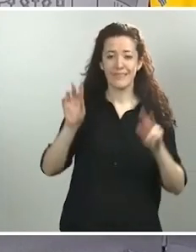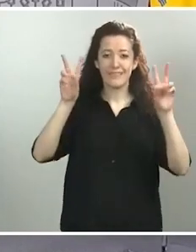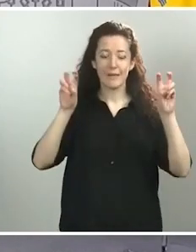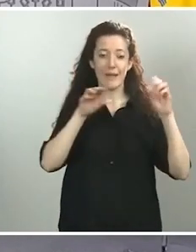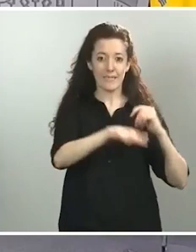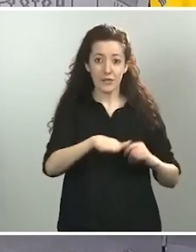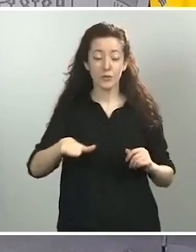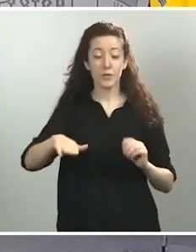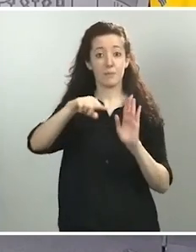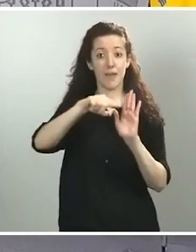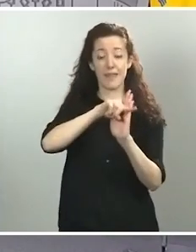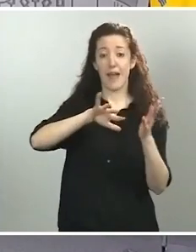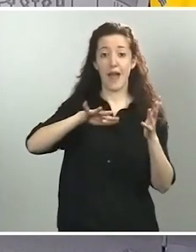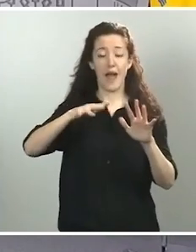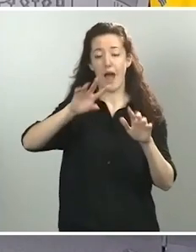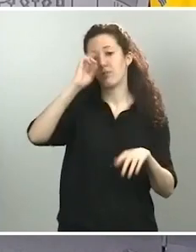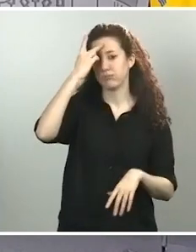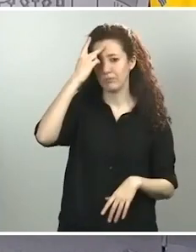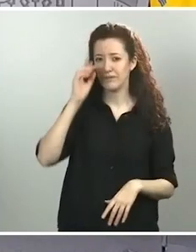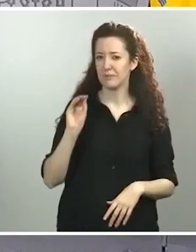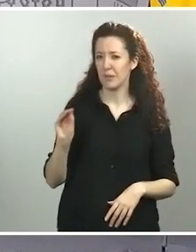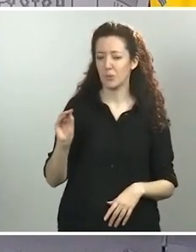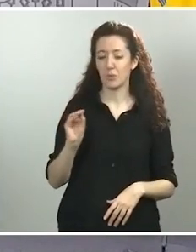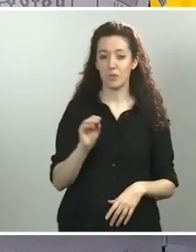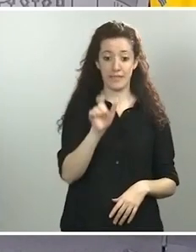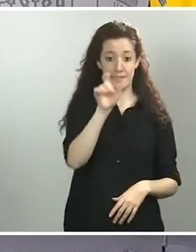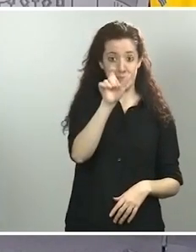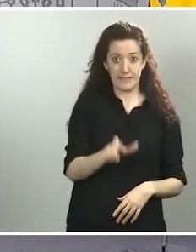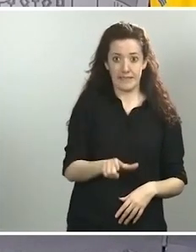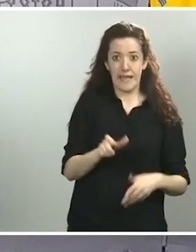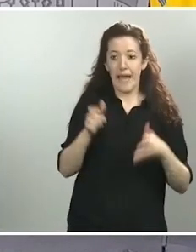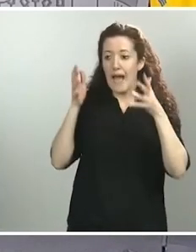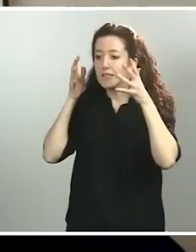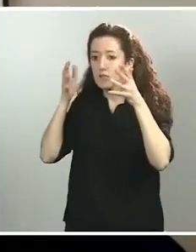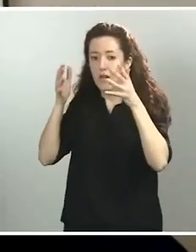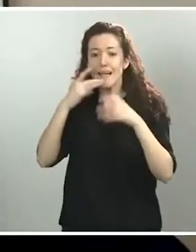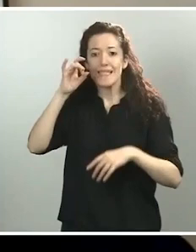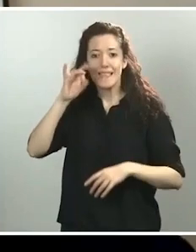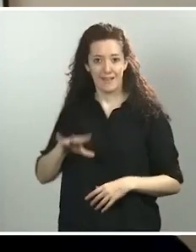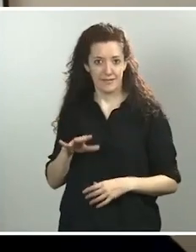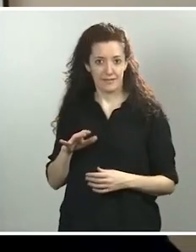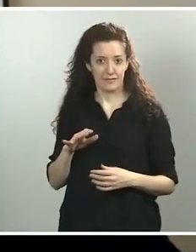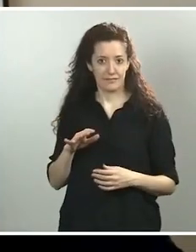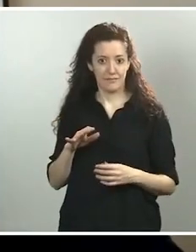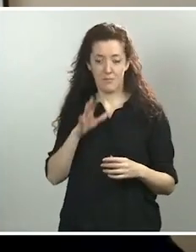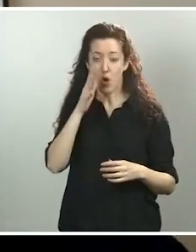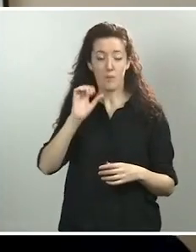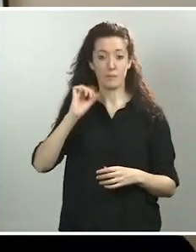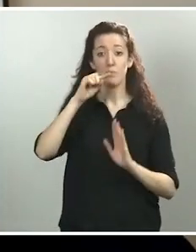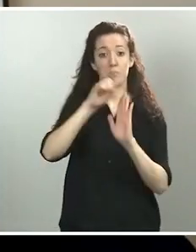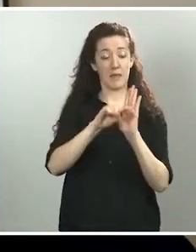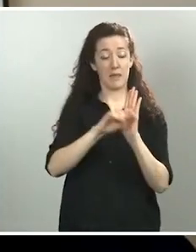¿Quién les asesoró para decir primero una cosa y luego dar la marcha atrás? ¿Y por qué el propio partido del señor Iglesias